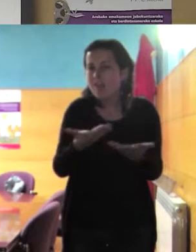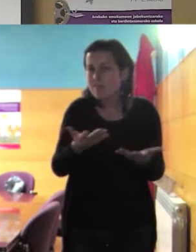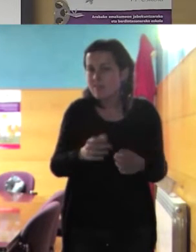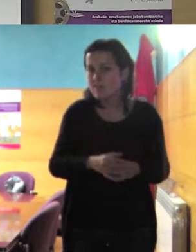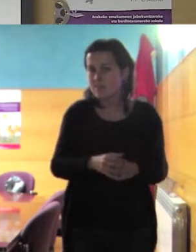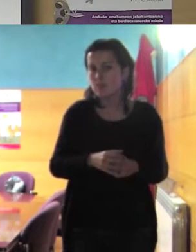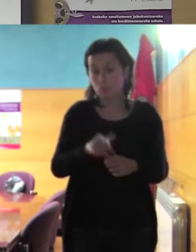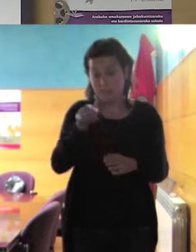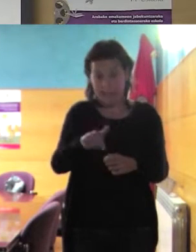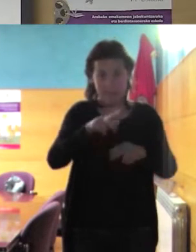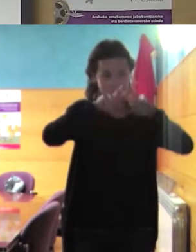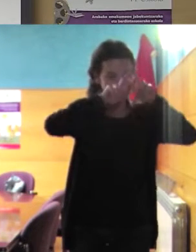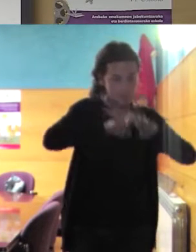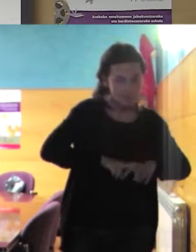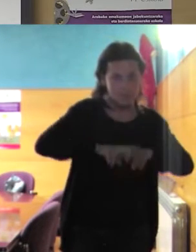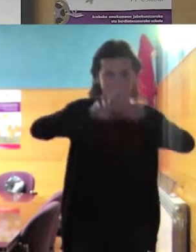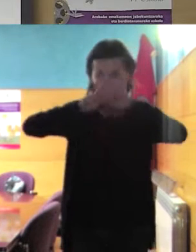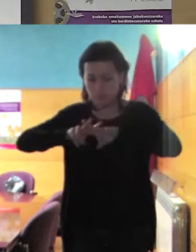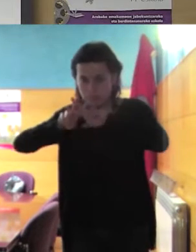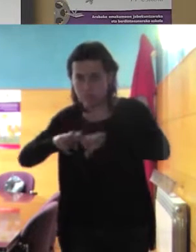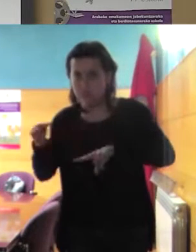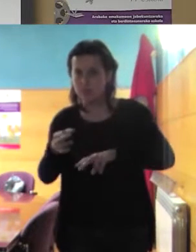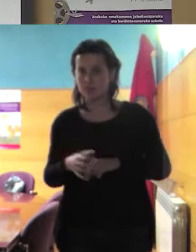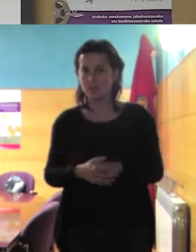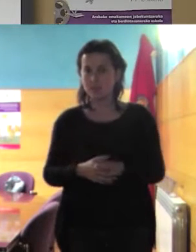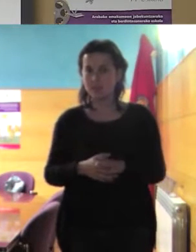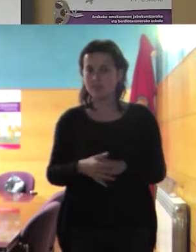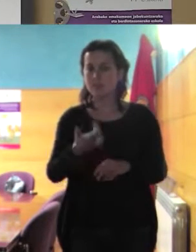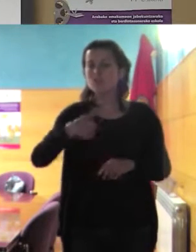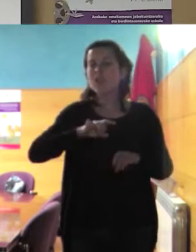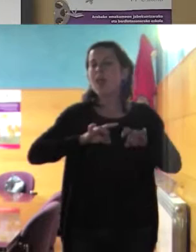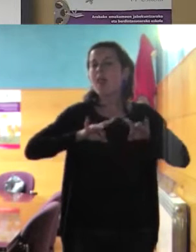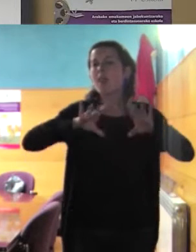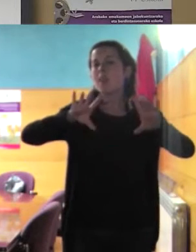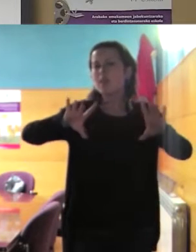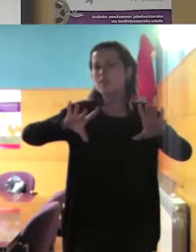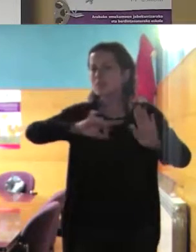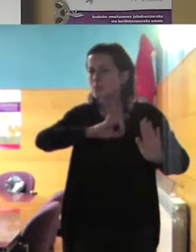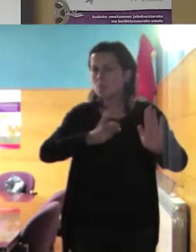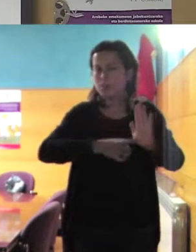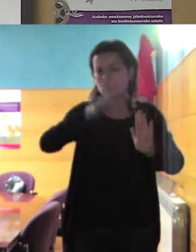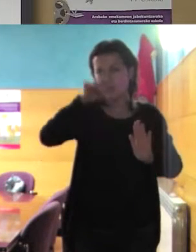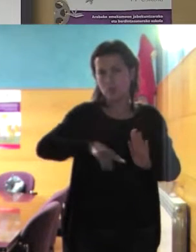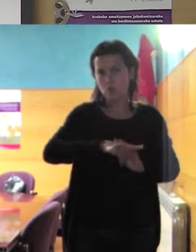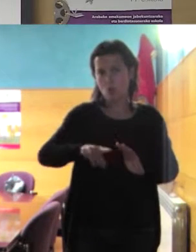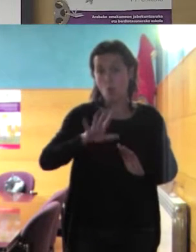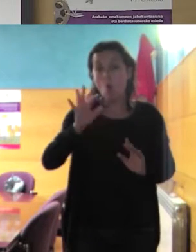analizar hasta dónde llegan nuestras libertades y nuestras presiones y hasta dónde llegan nuestras